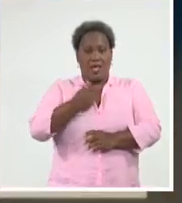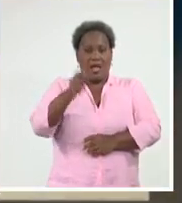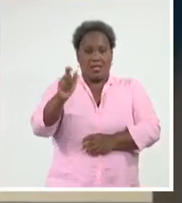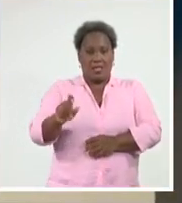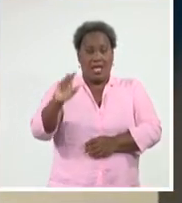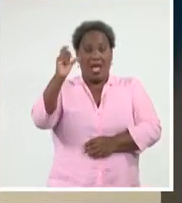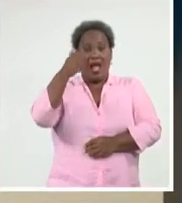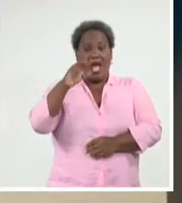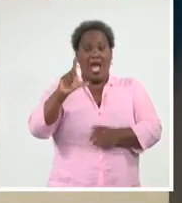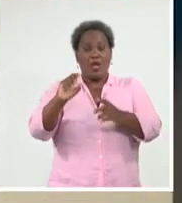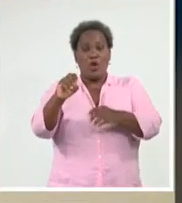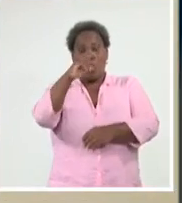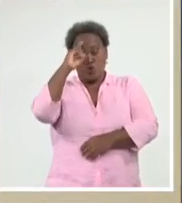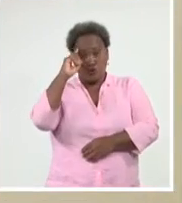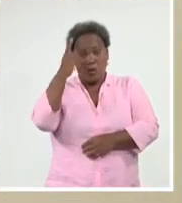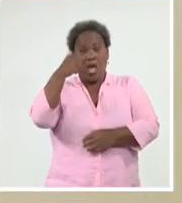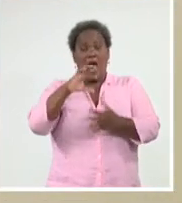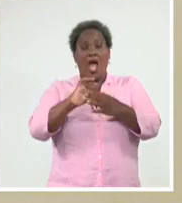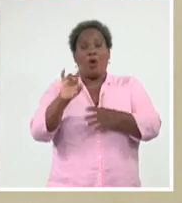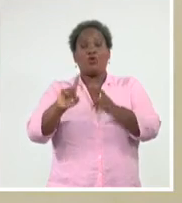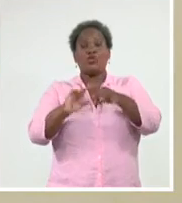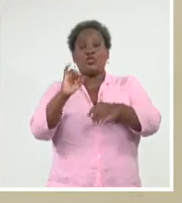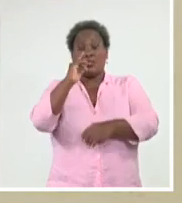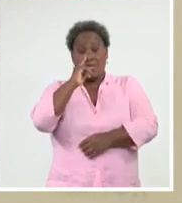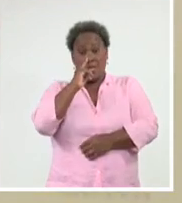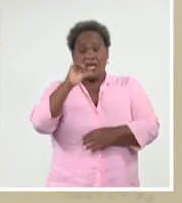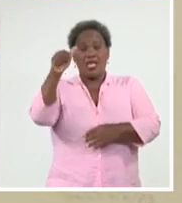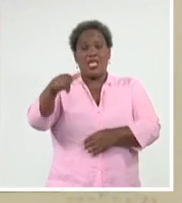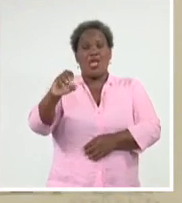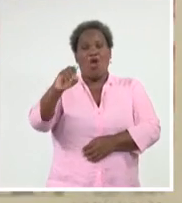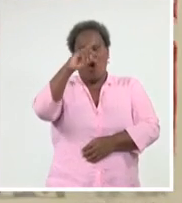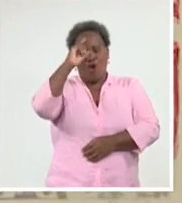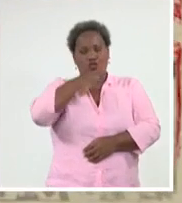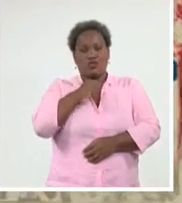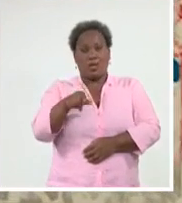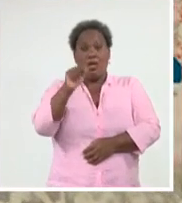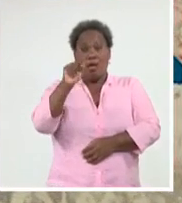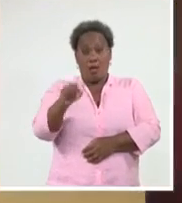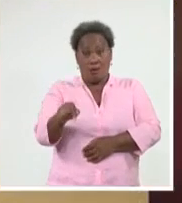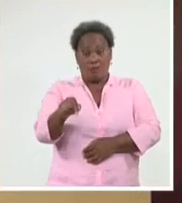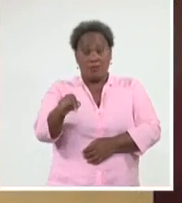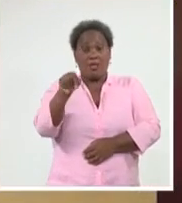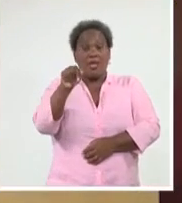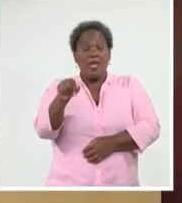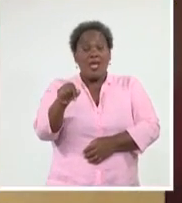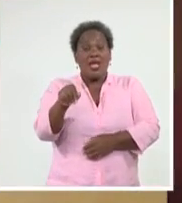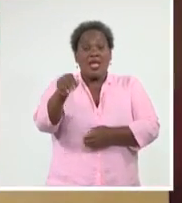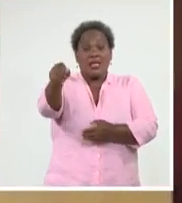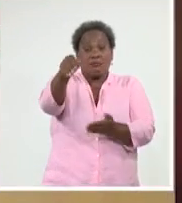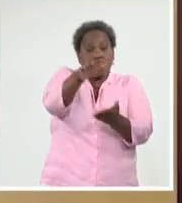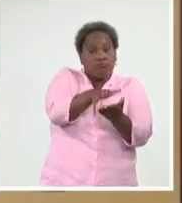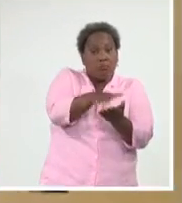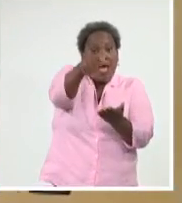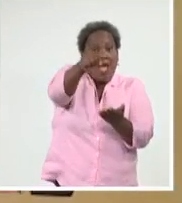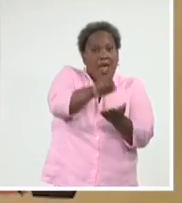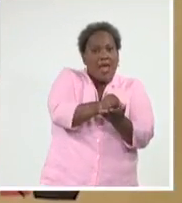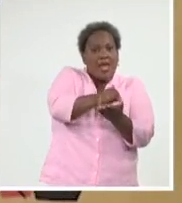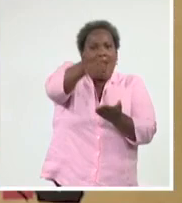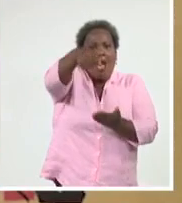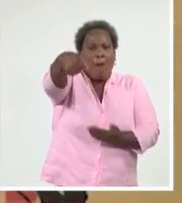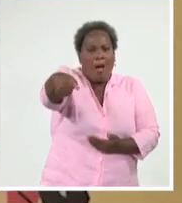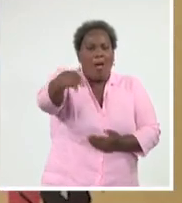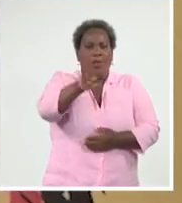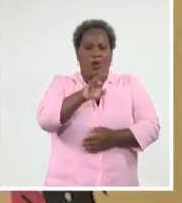Toro, Agustín Bejarano y José Contino, en la muestra Grabado en Revolución, obras en las que los primeros años de la revolución y sus